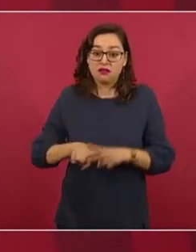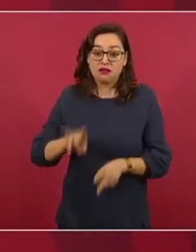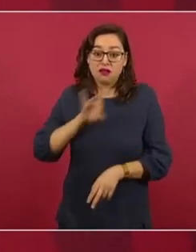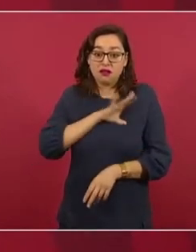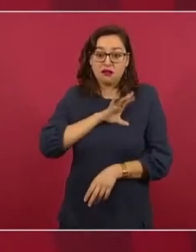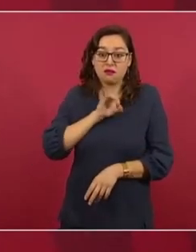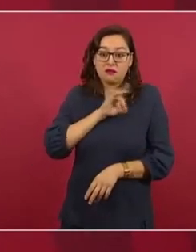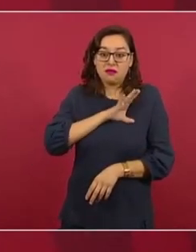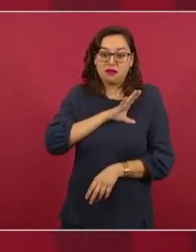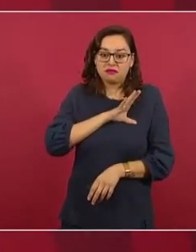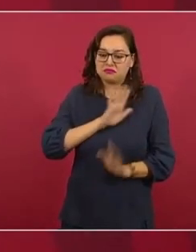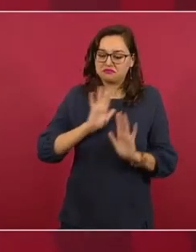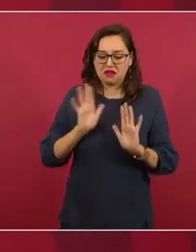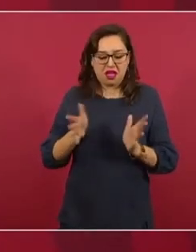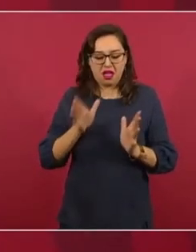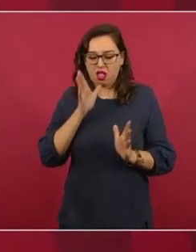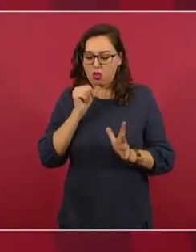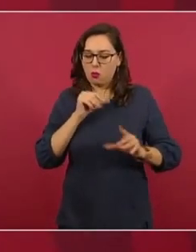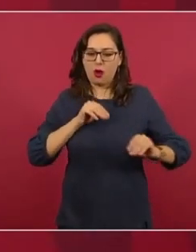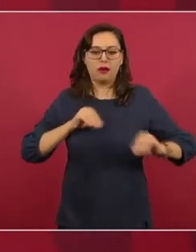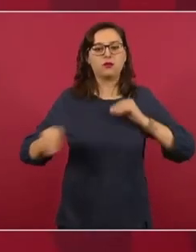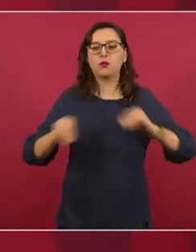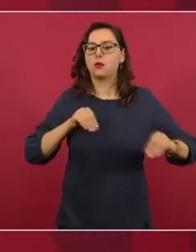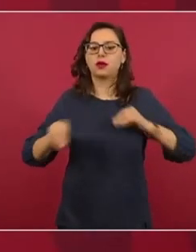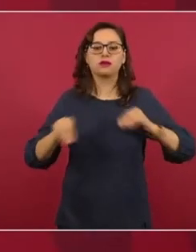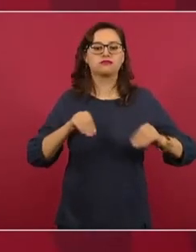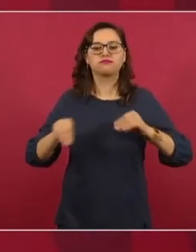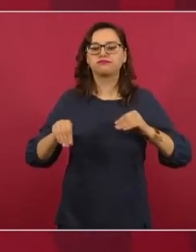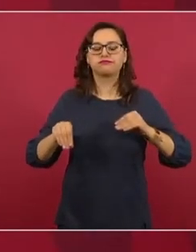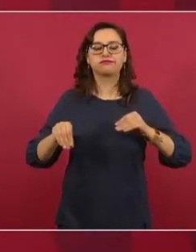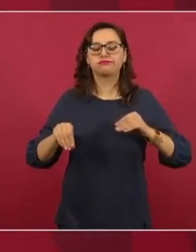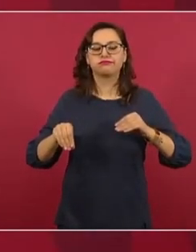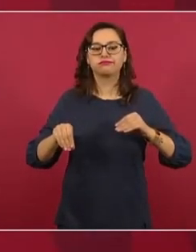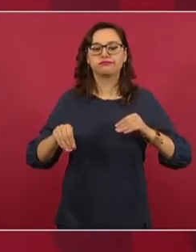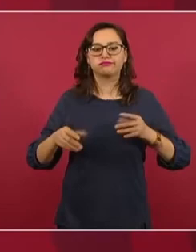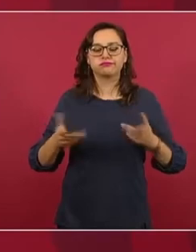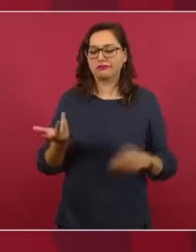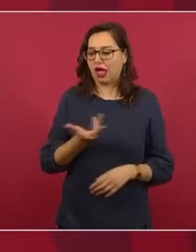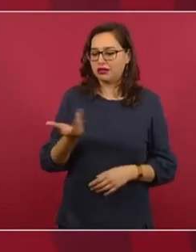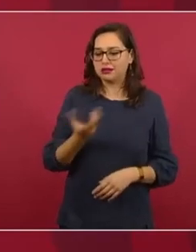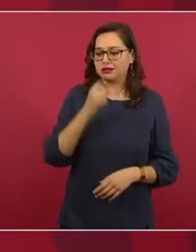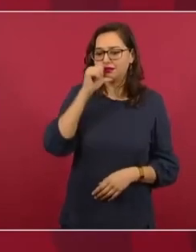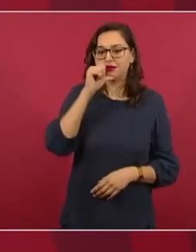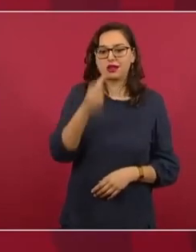no se hace nada, pero